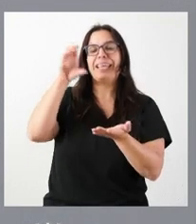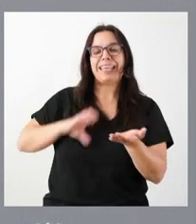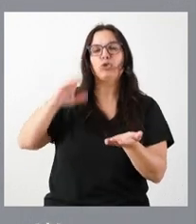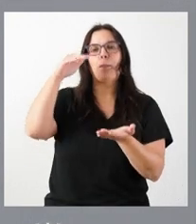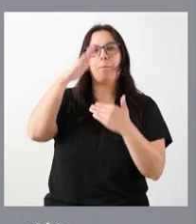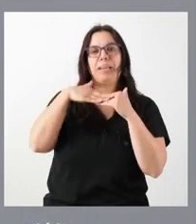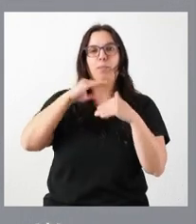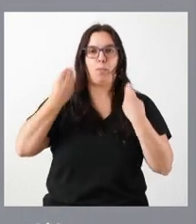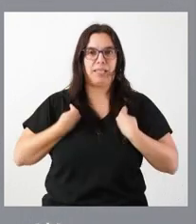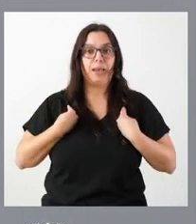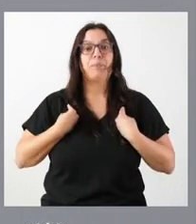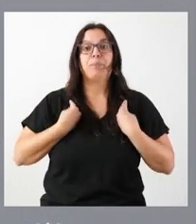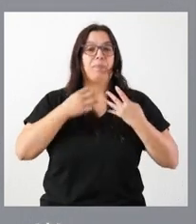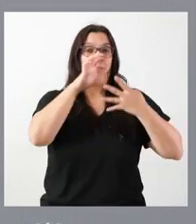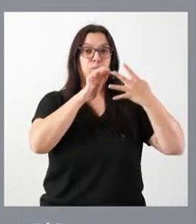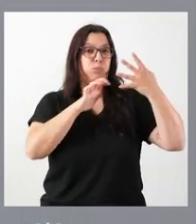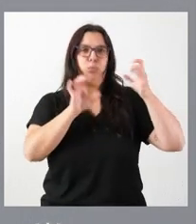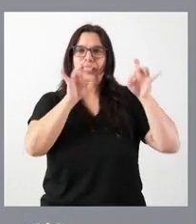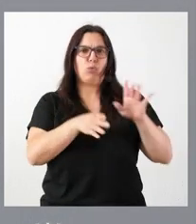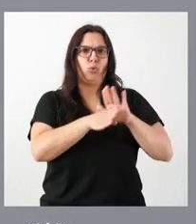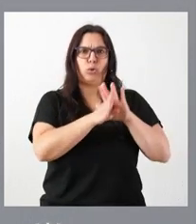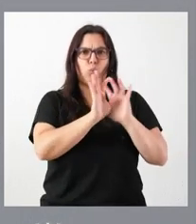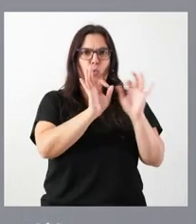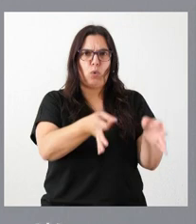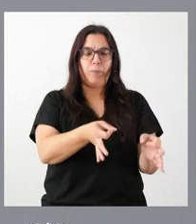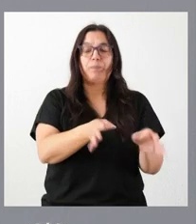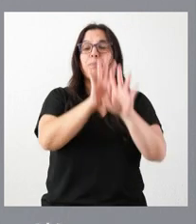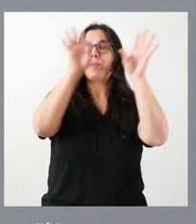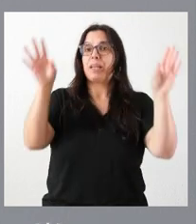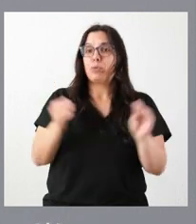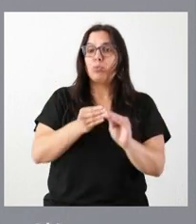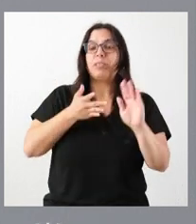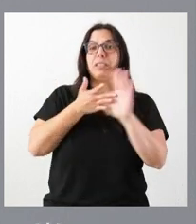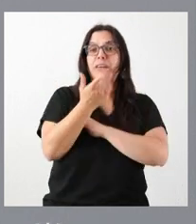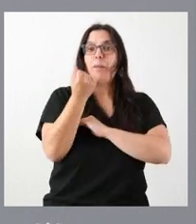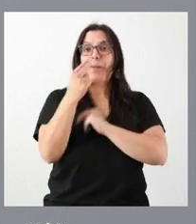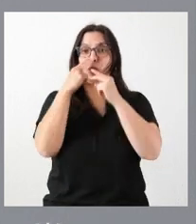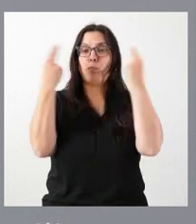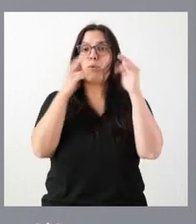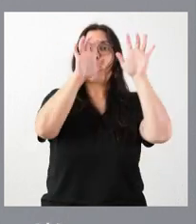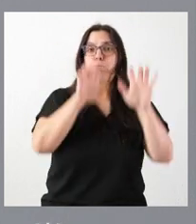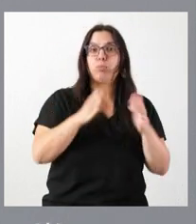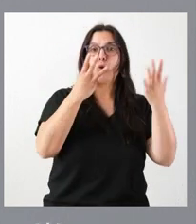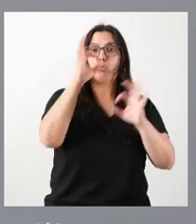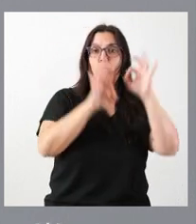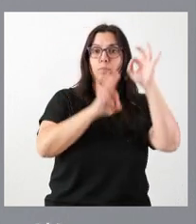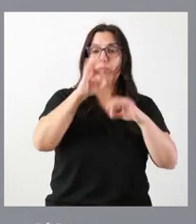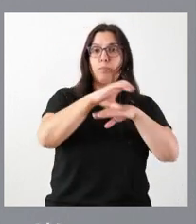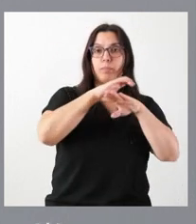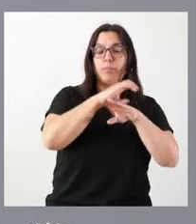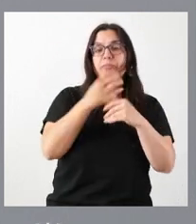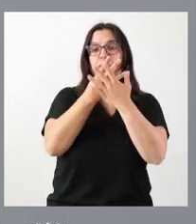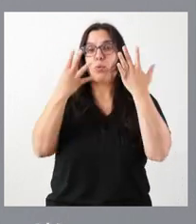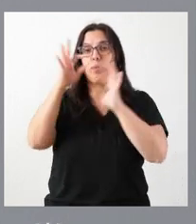cuyas reducciones adicionales siguen vigentes. En resumen, una reducción en los precios públicos del 8% para el grado, del 19